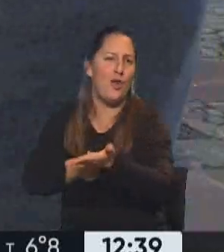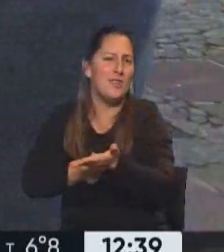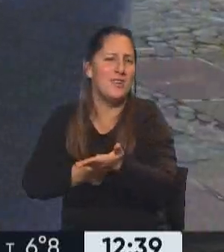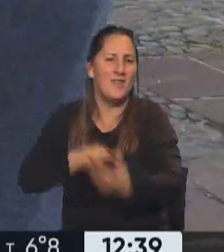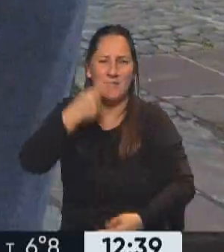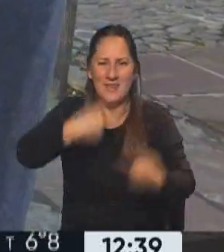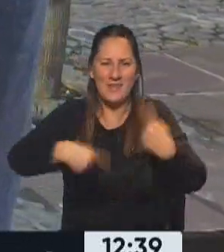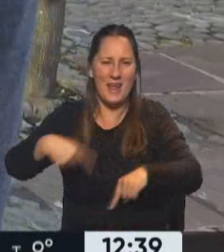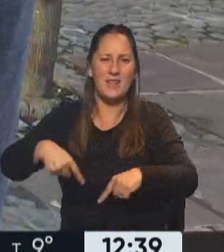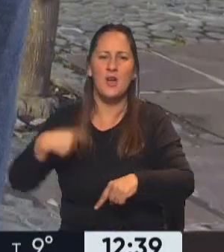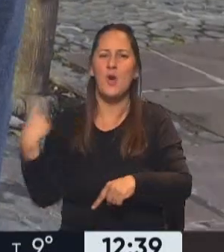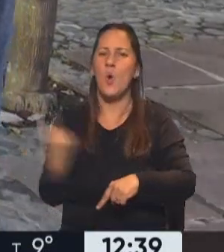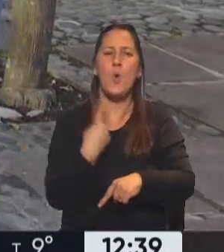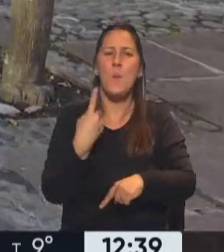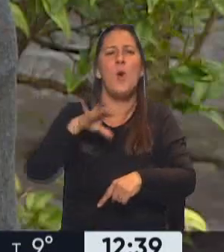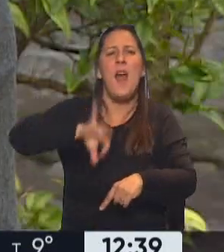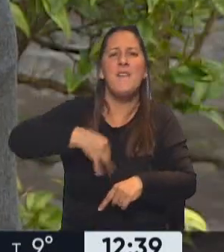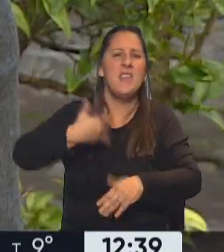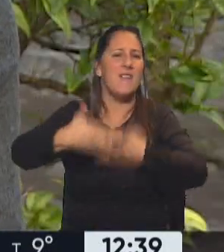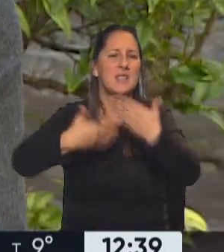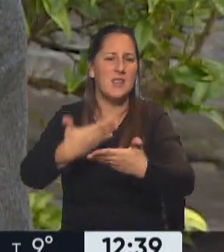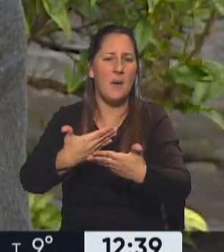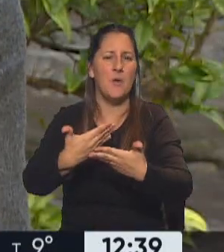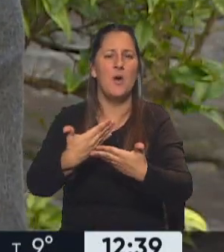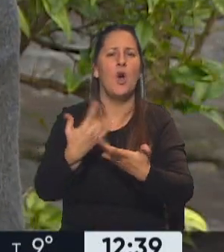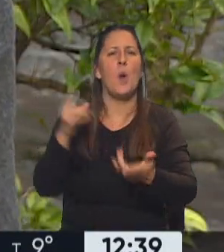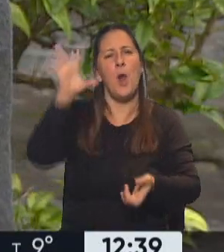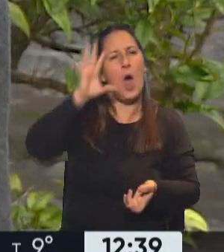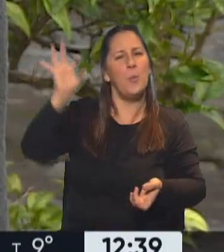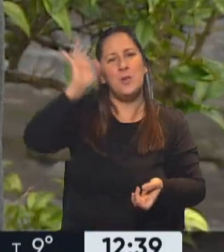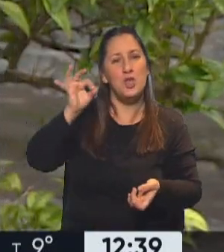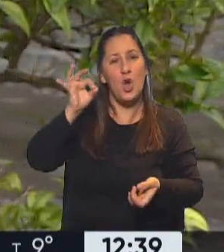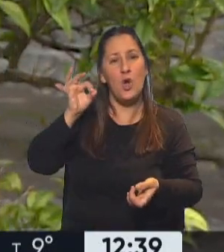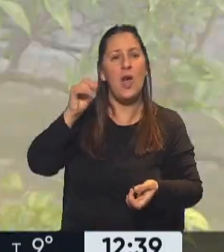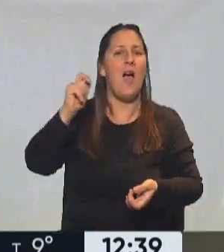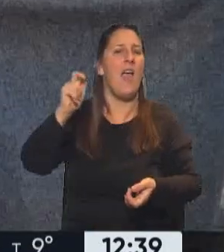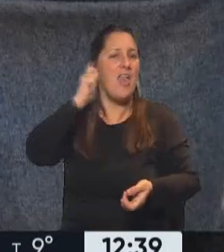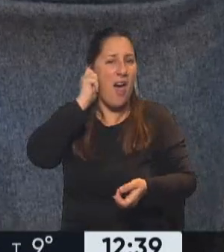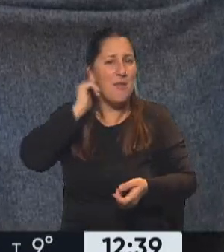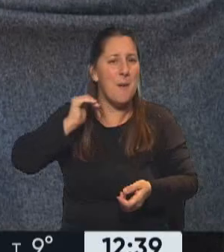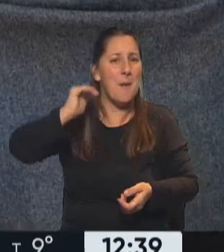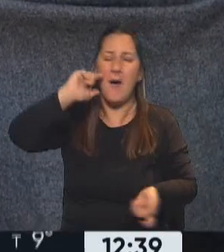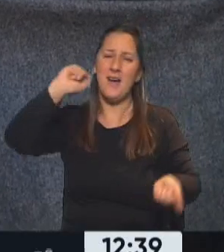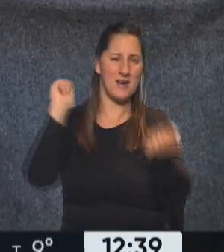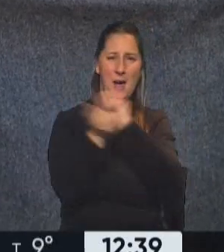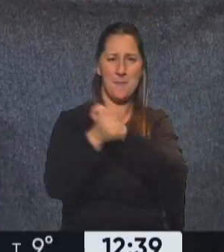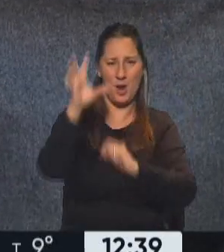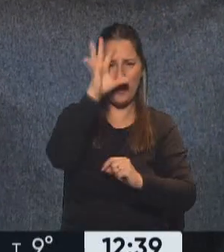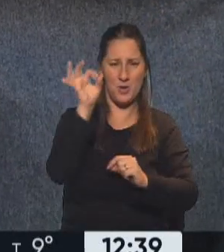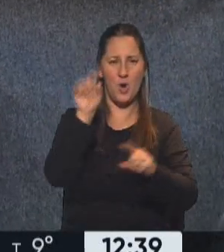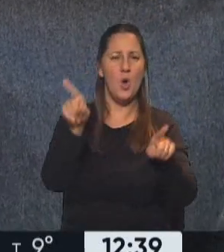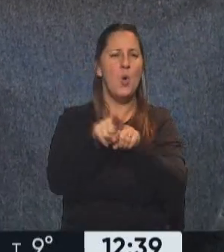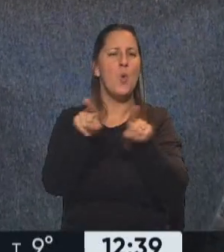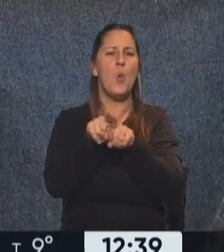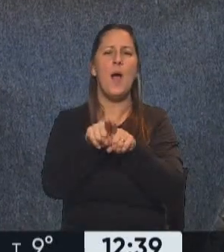cómo llevar adelante la vida. Y va cambiando el punto de vista, en medida que va cambiando los años. Como una coreografía, ¿no? Como si uno no